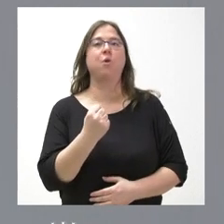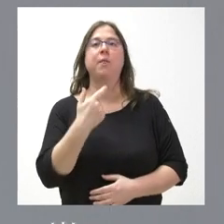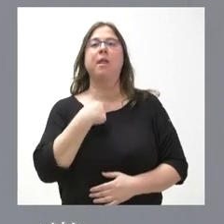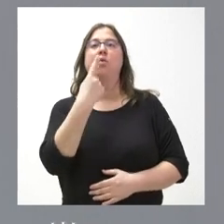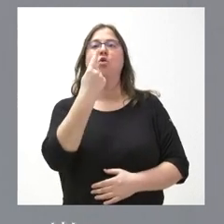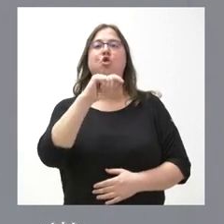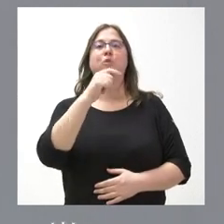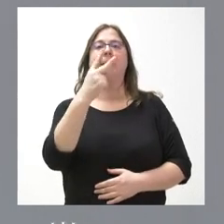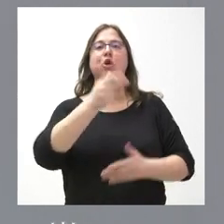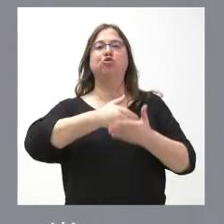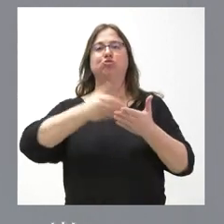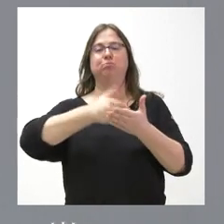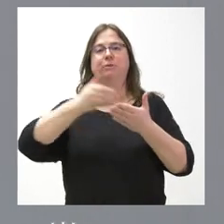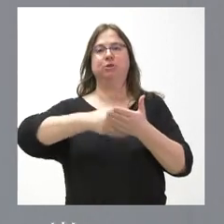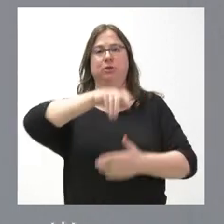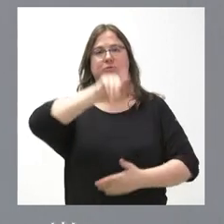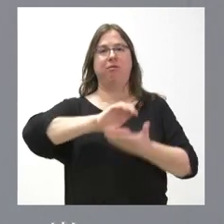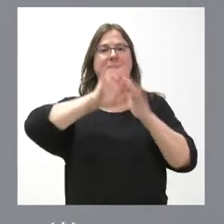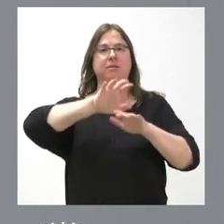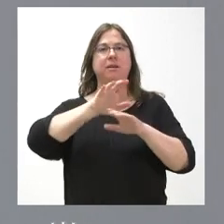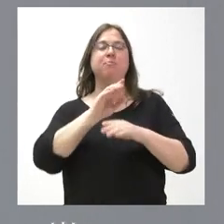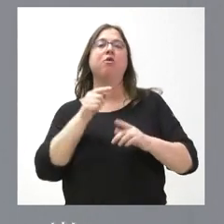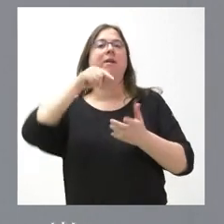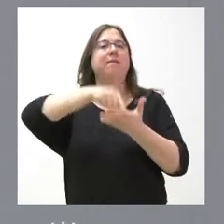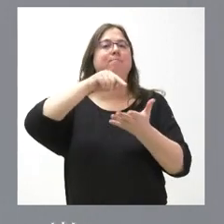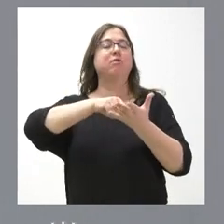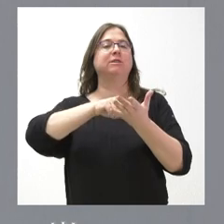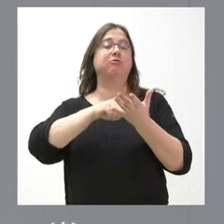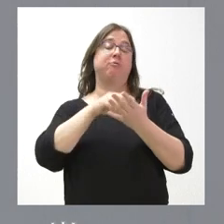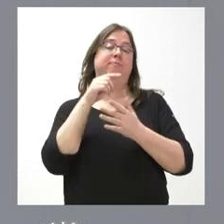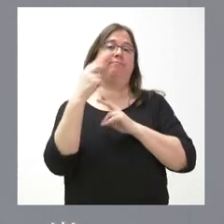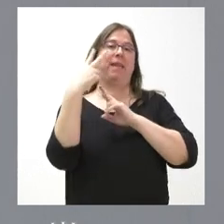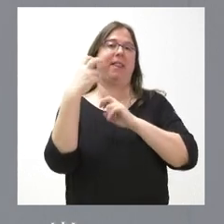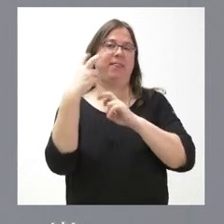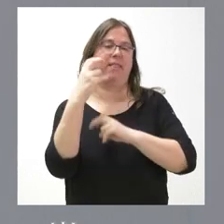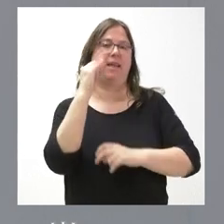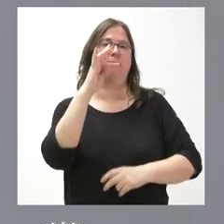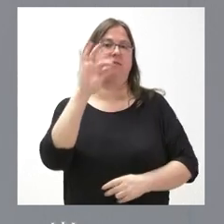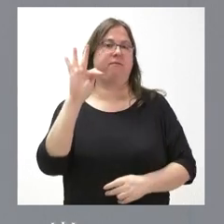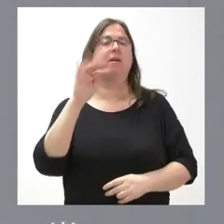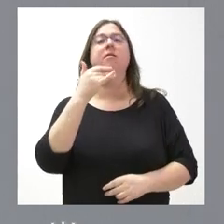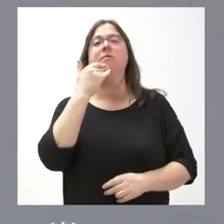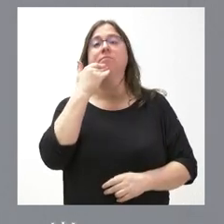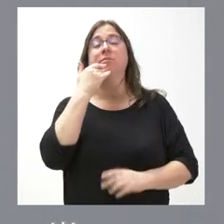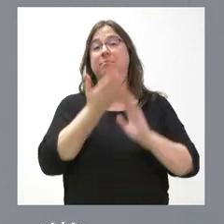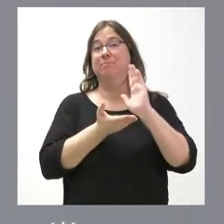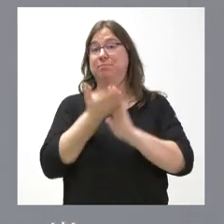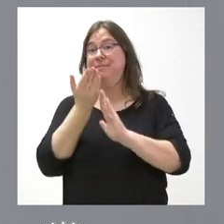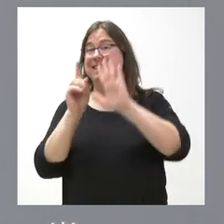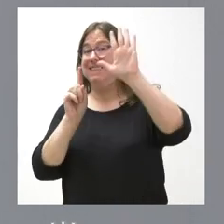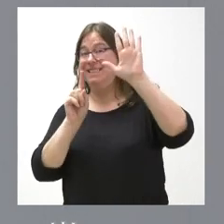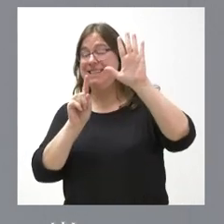millones de contribuyentes en Castilla y León por el impuesto sobre la renta de las personas físicas. Por tanto, esos son los datos. Frente a una subida de 69